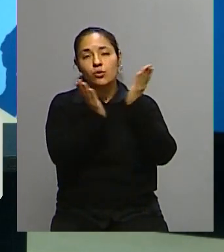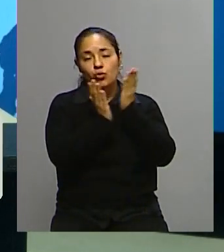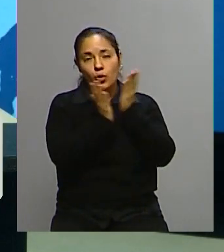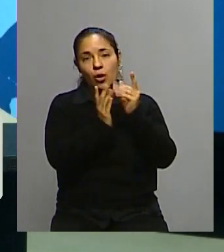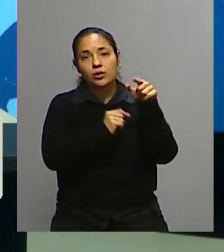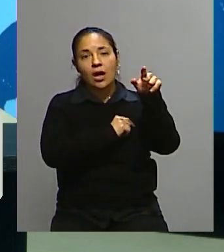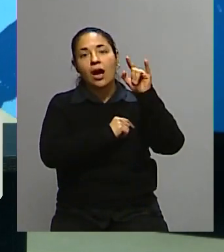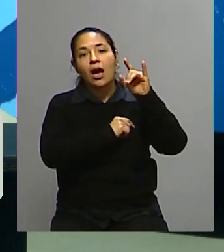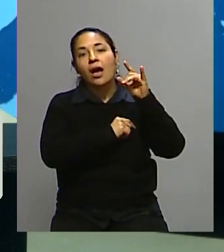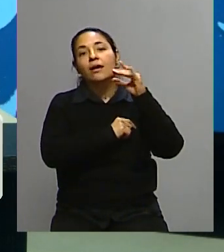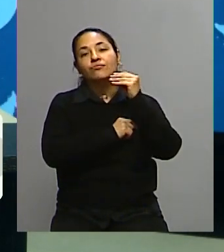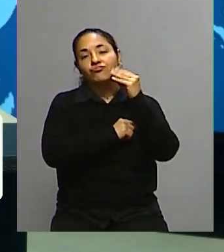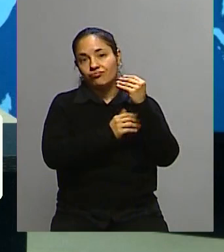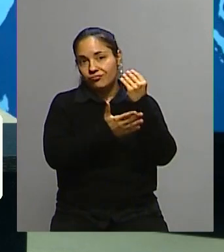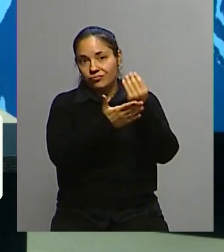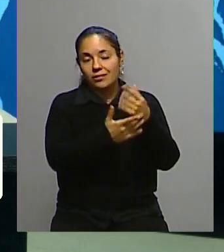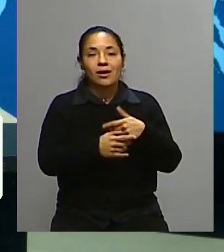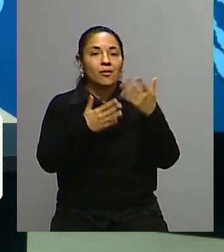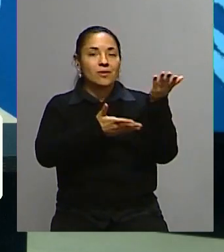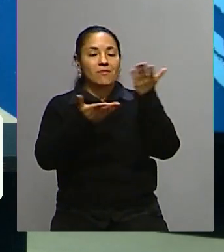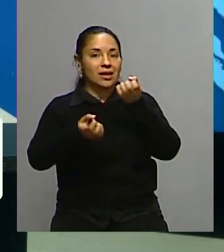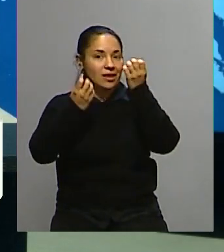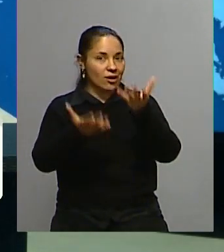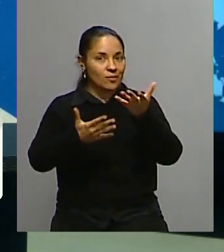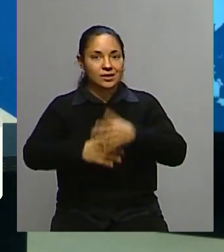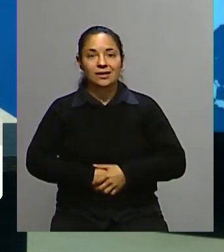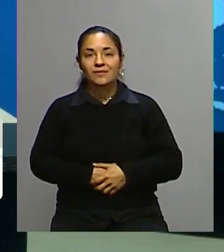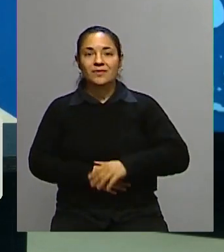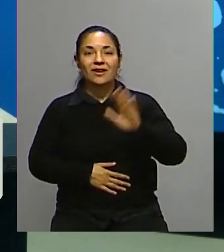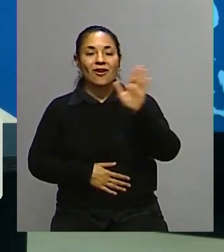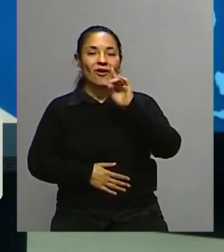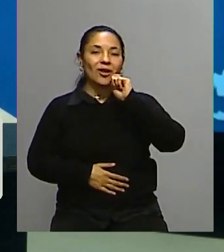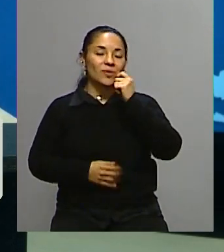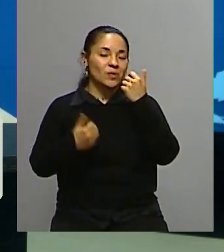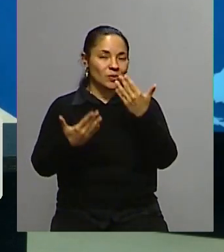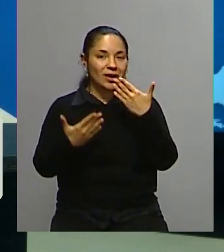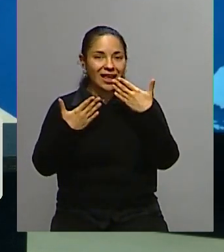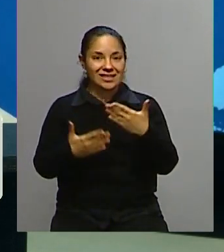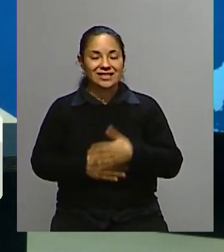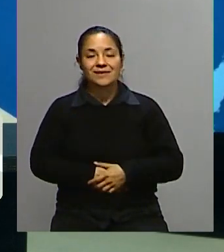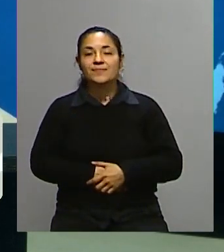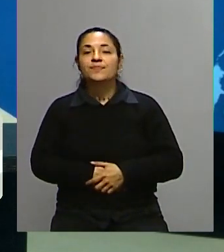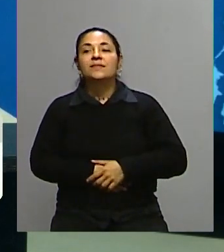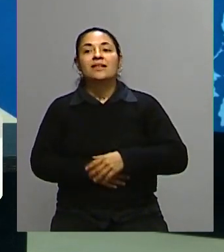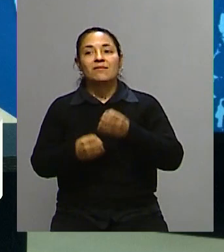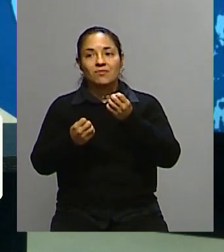Unido, a quien le damos la bienvenida. ¿Qué tal, Andrea? Un gusto. ¿Qué tal? ¿Cómo están? Muy bien.